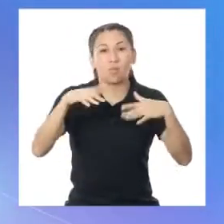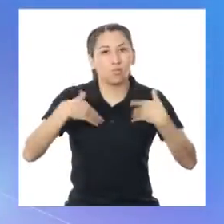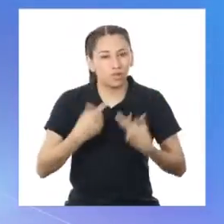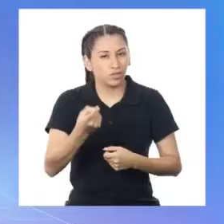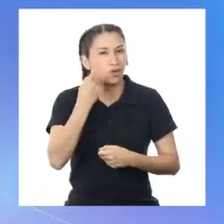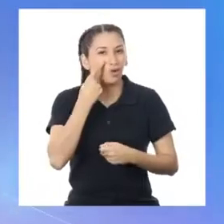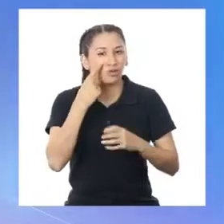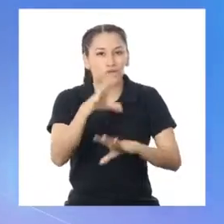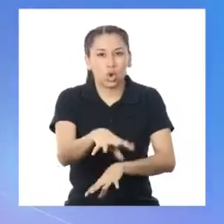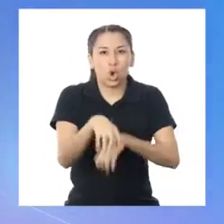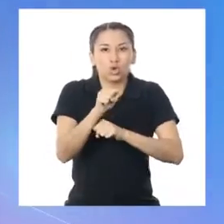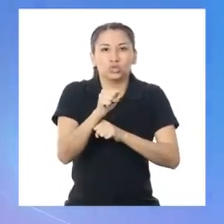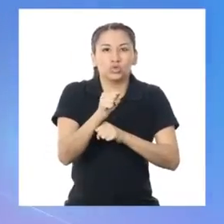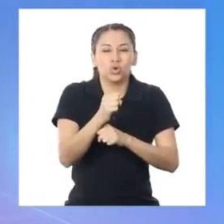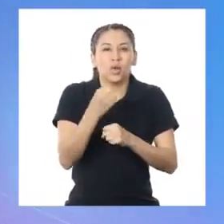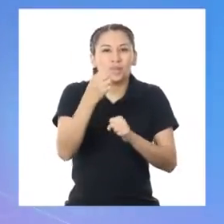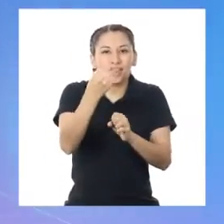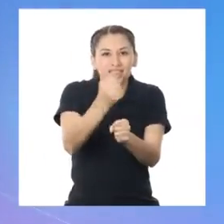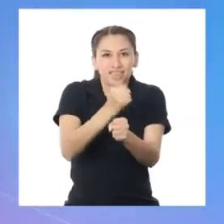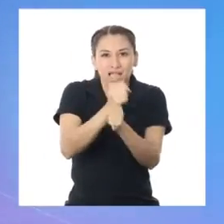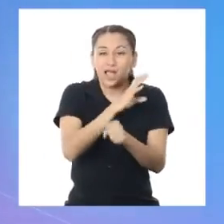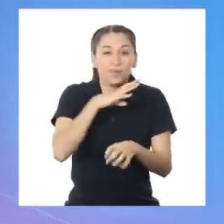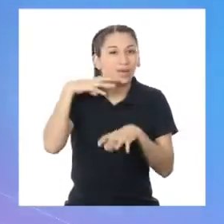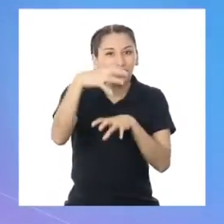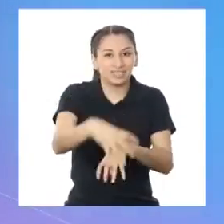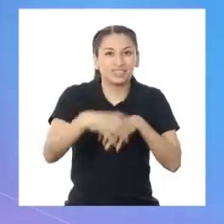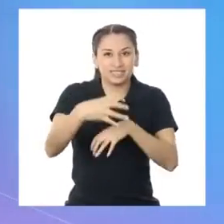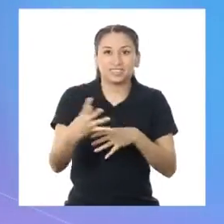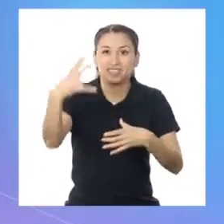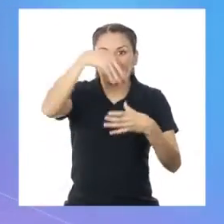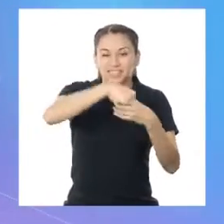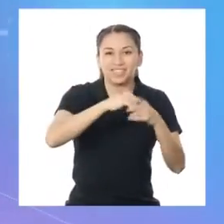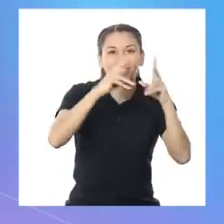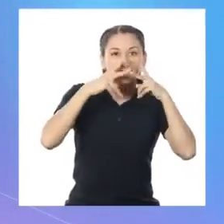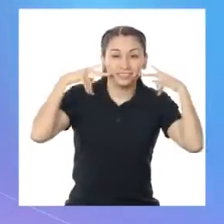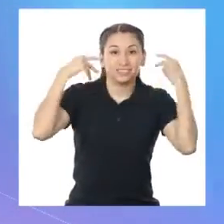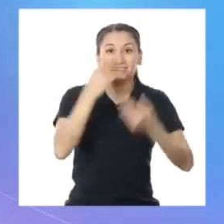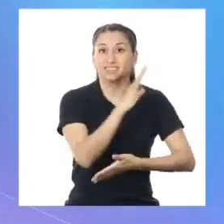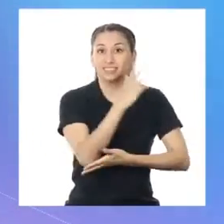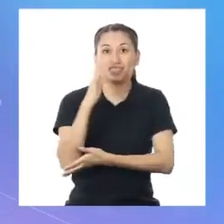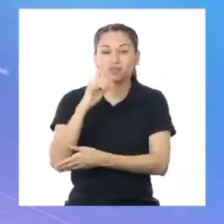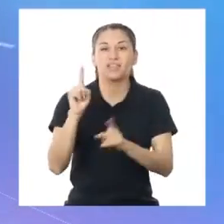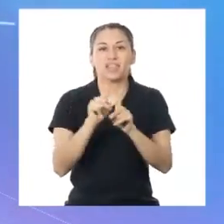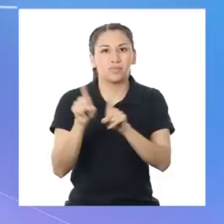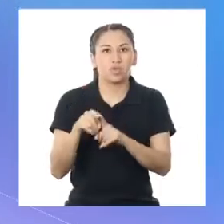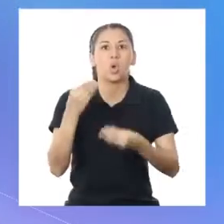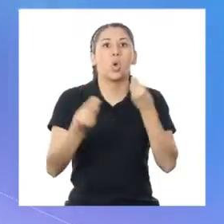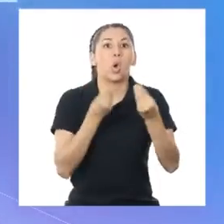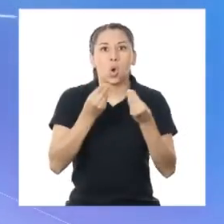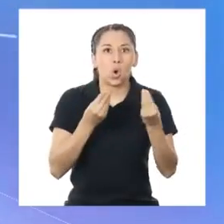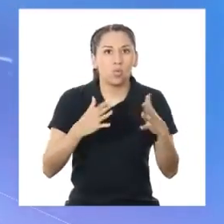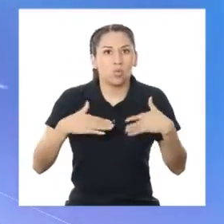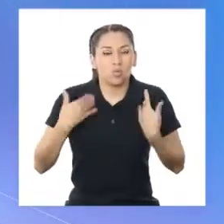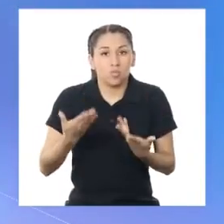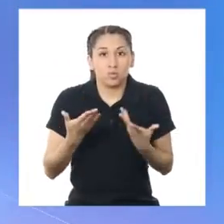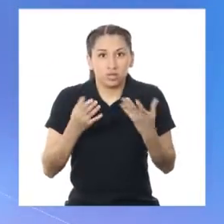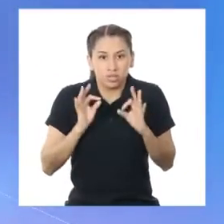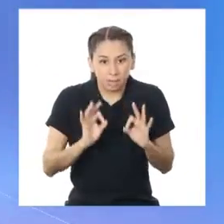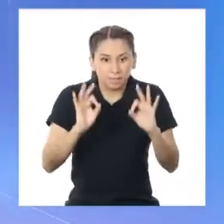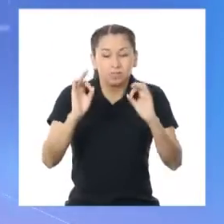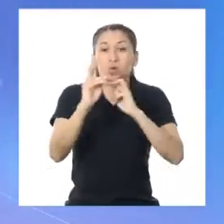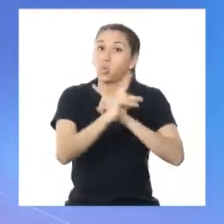distintas prácticas y costumbres agrícolas de la selva y cómo pueden afectar la biodiversidad si no se